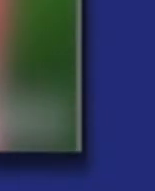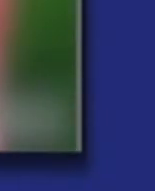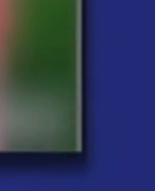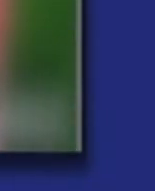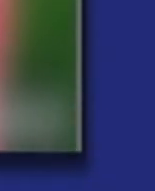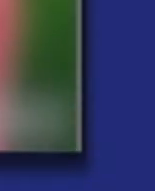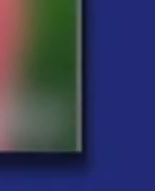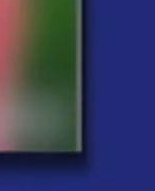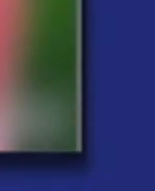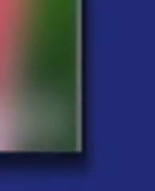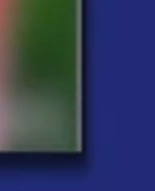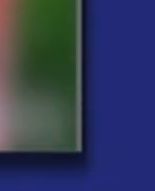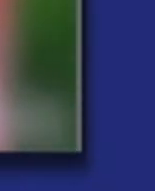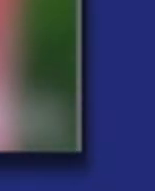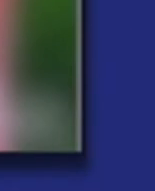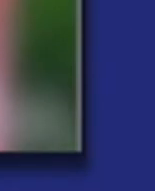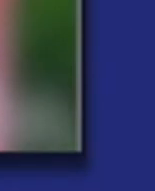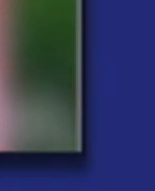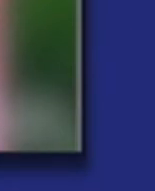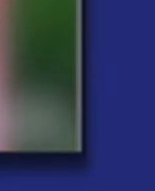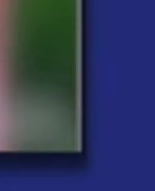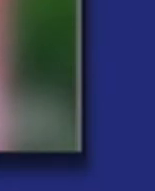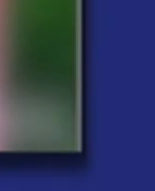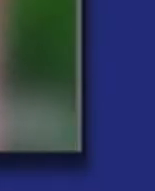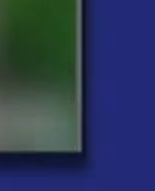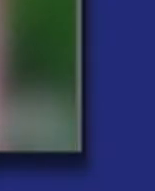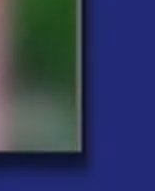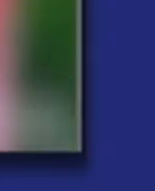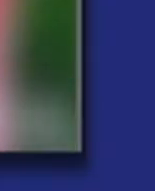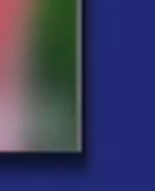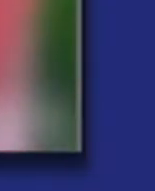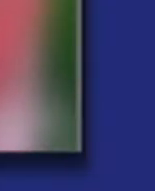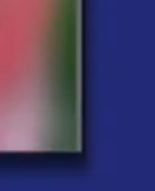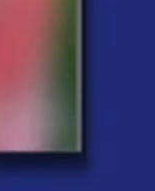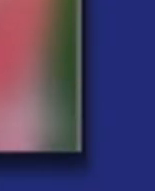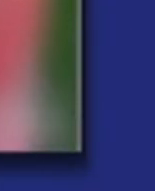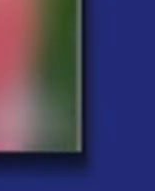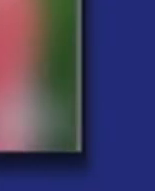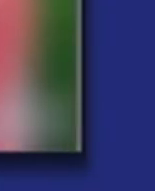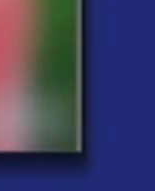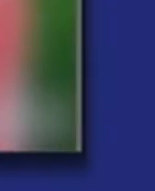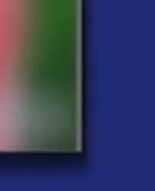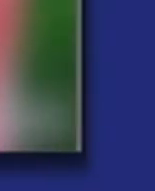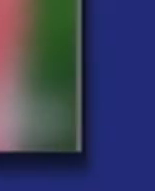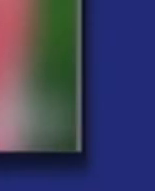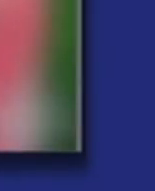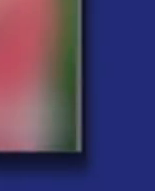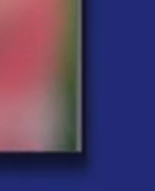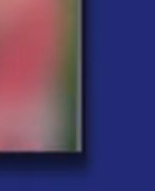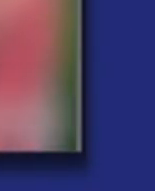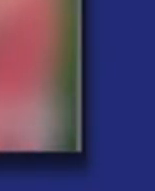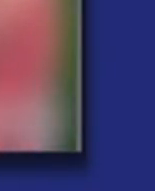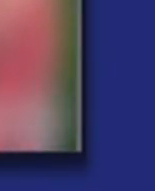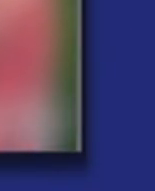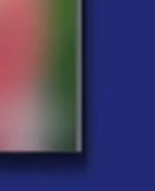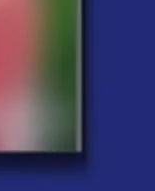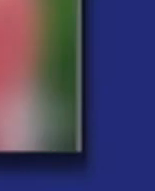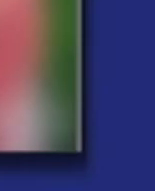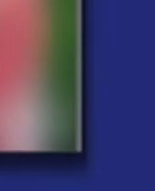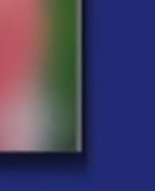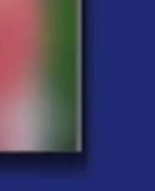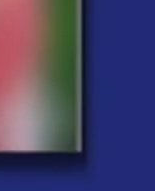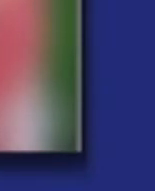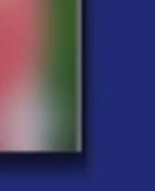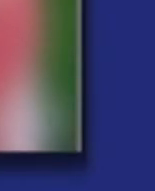años que no te escribe y 10 años que no lo ves, y entre golpes y trasvierces persiguiendo a sus ovejos, se le van